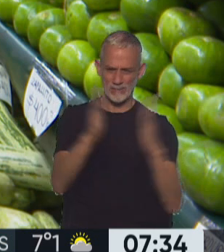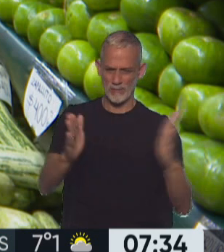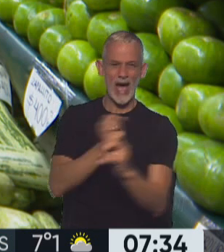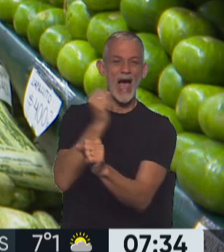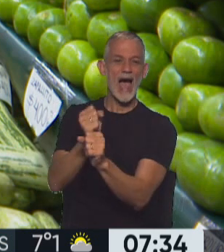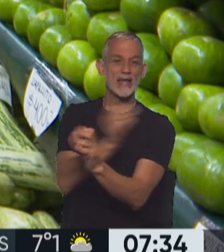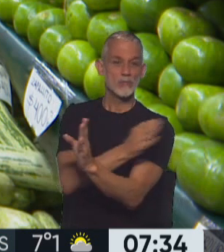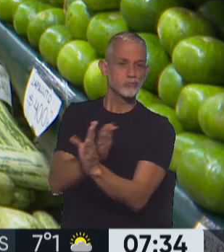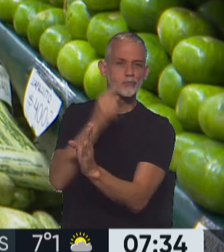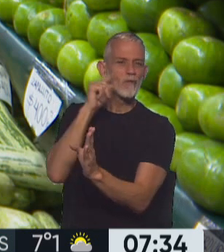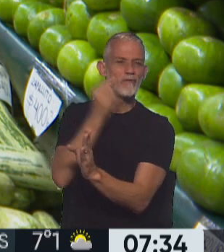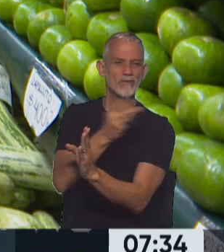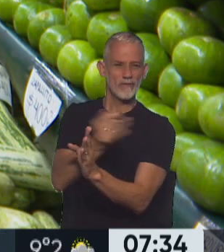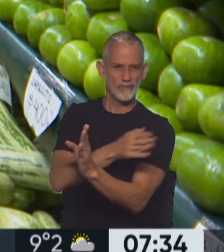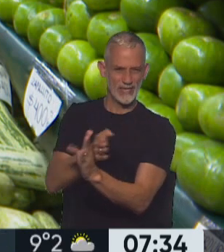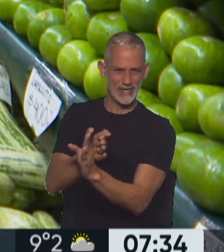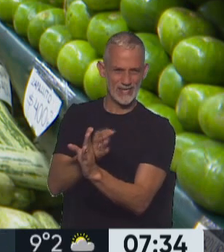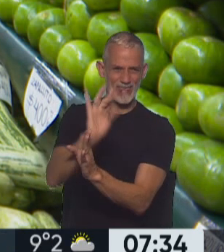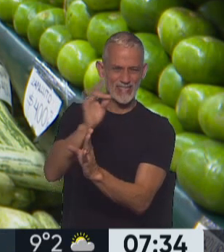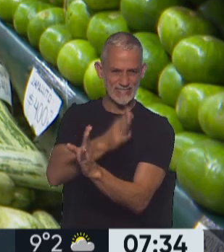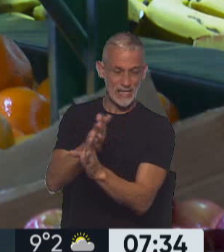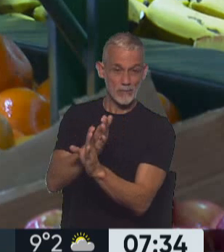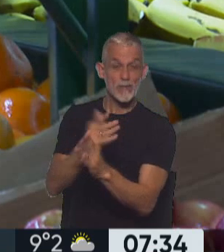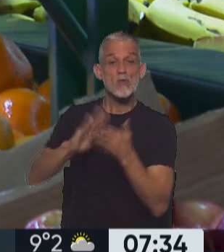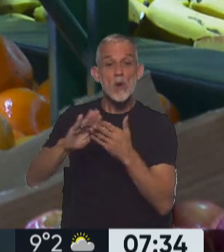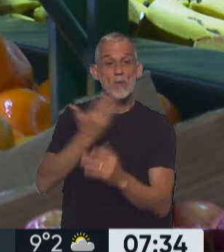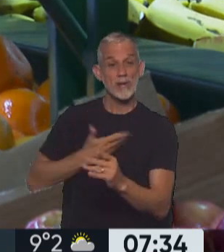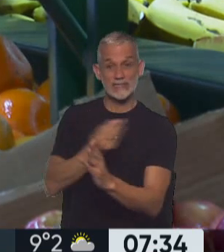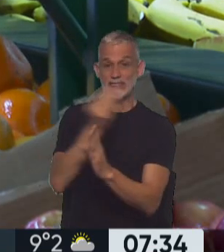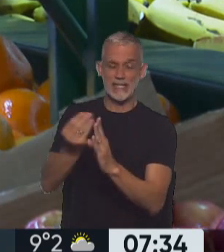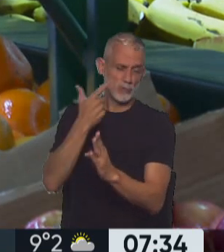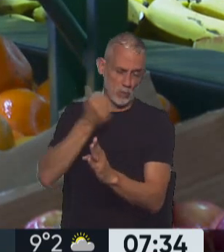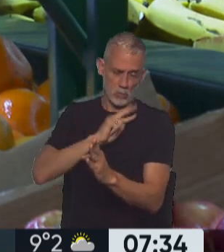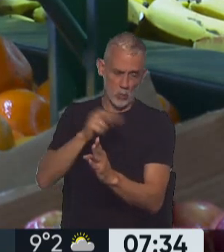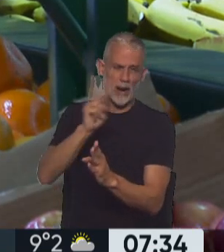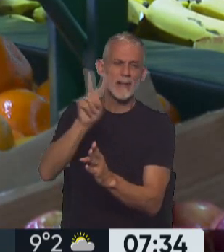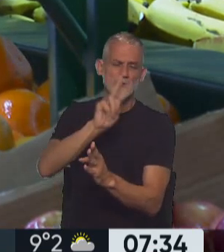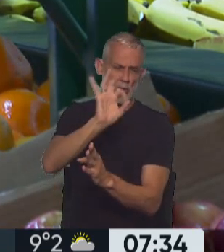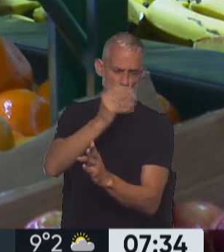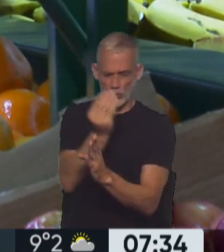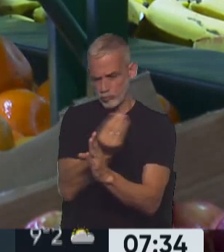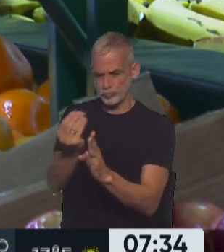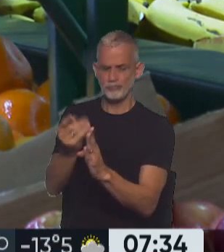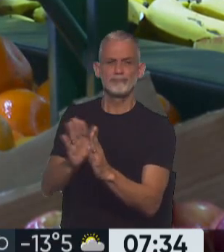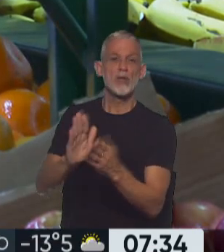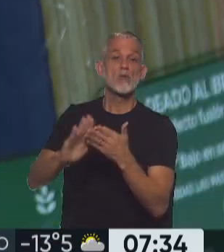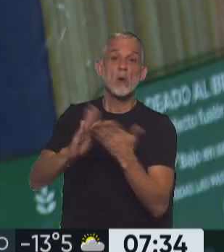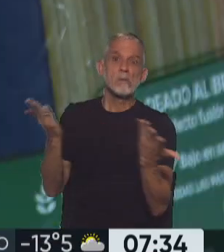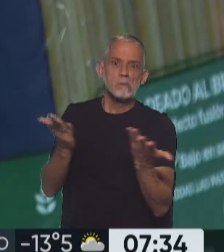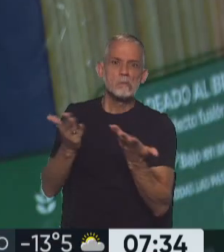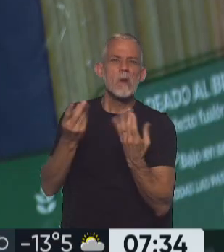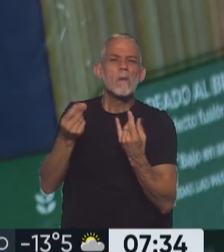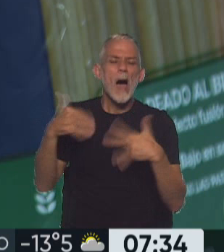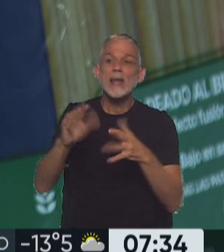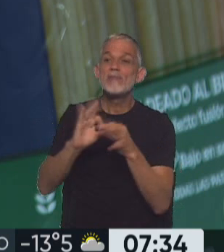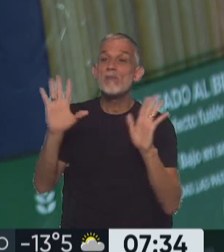hasta el final del mandato, de manera que cuando sea elegido un nuevo presidente o presidenta el 22 de octubre, pueda ese, con la legitimidad